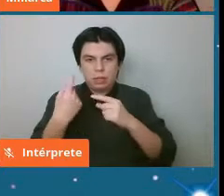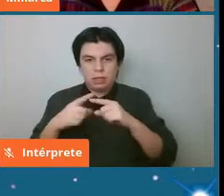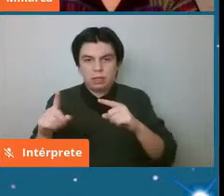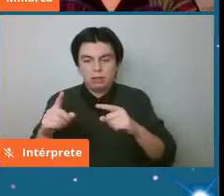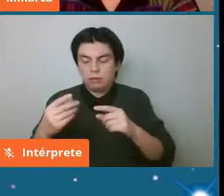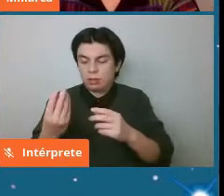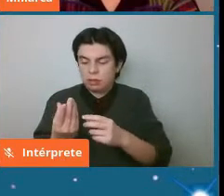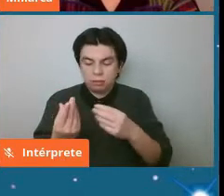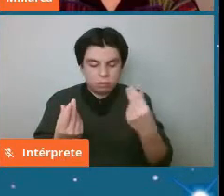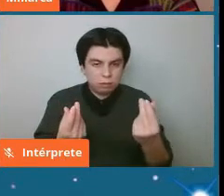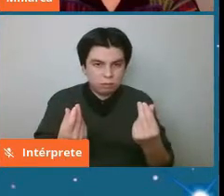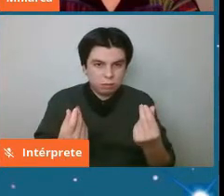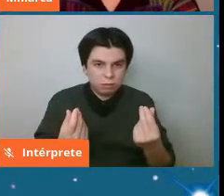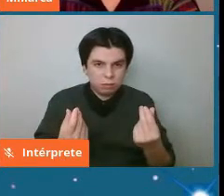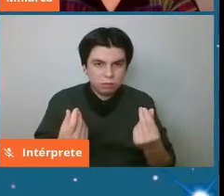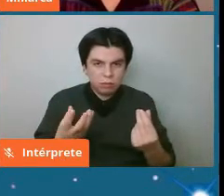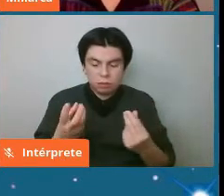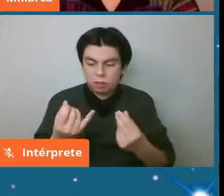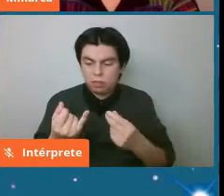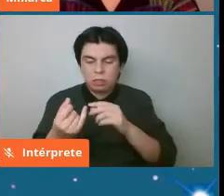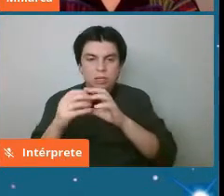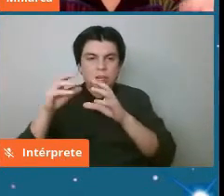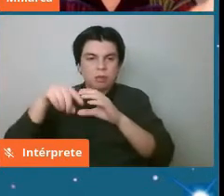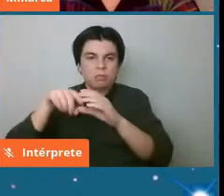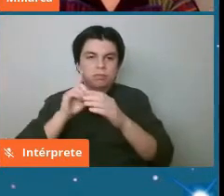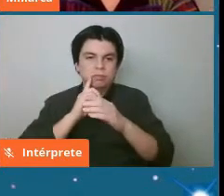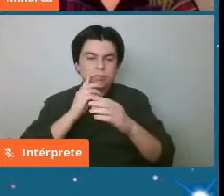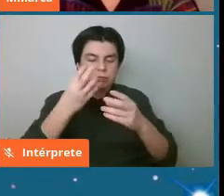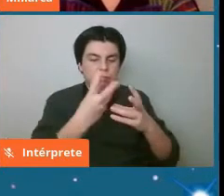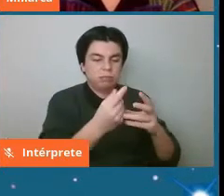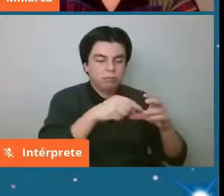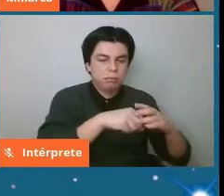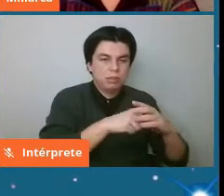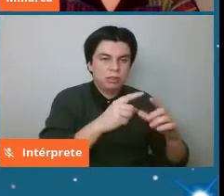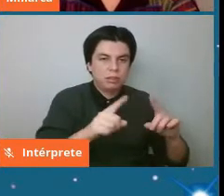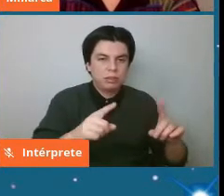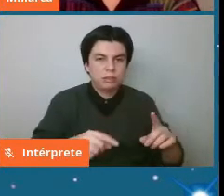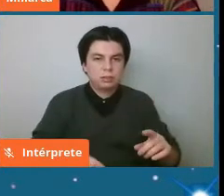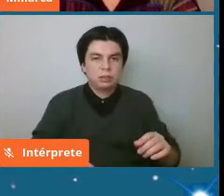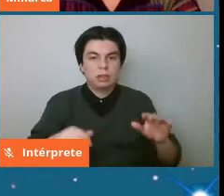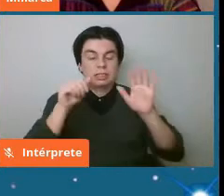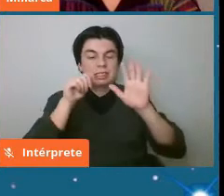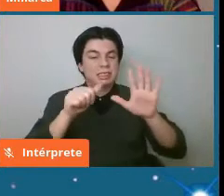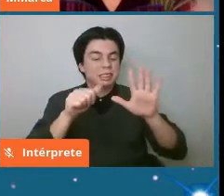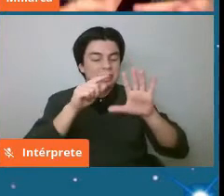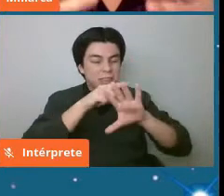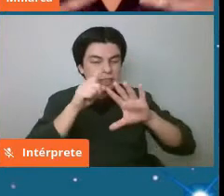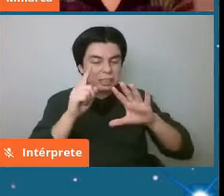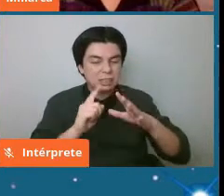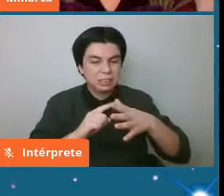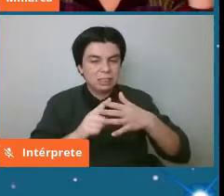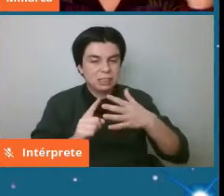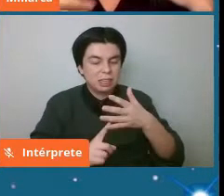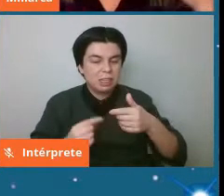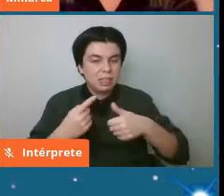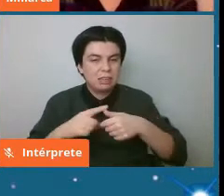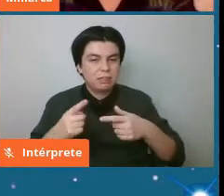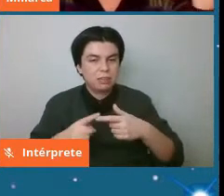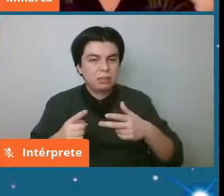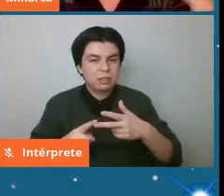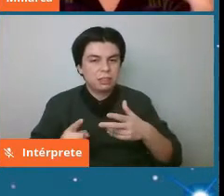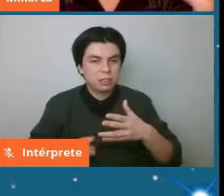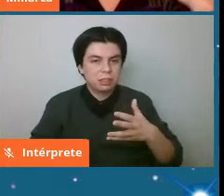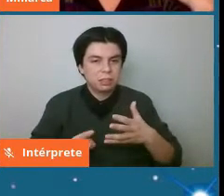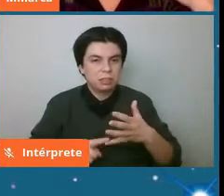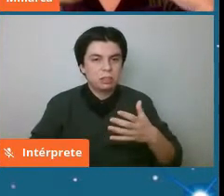diferentes de composiciones por lo menos 6 composiciones con lo cual entonces una